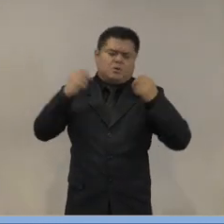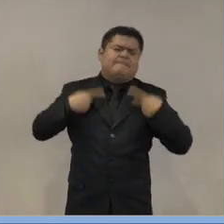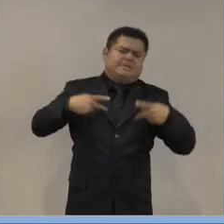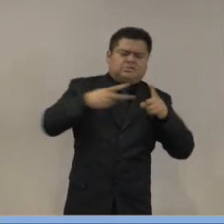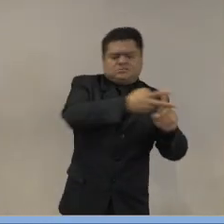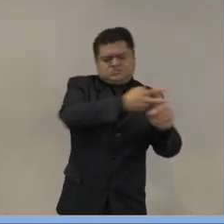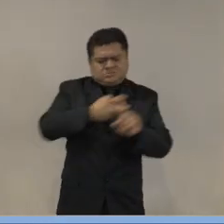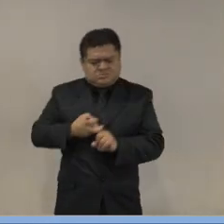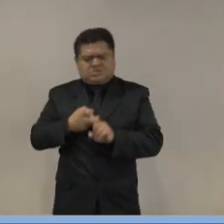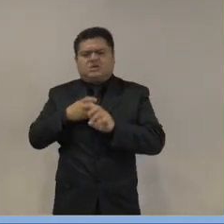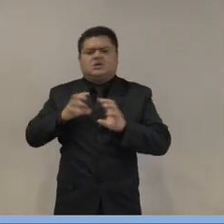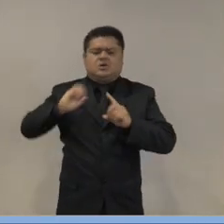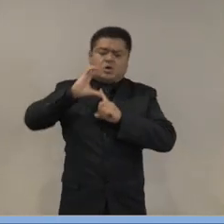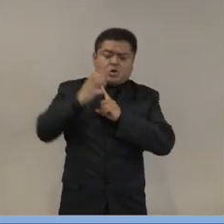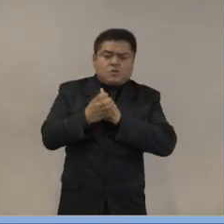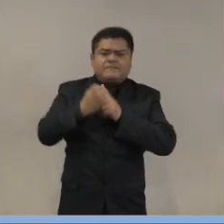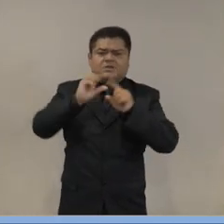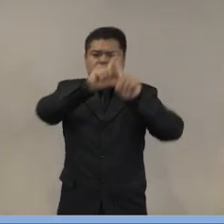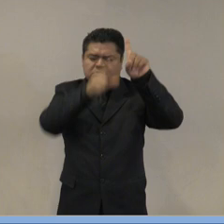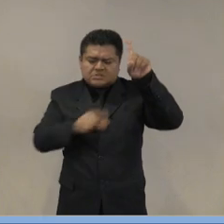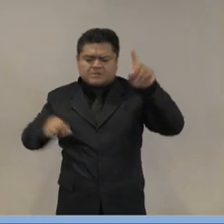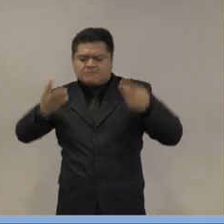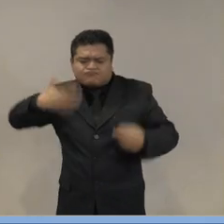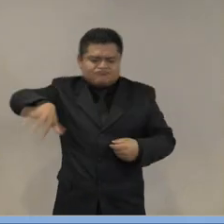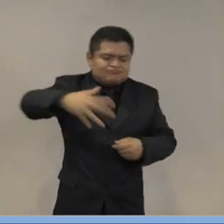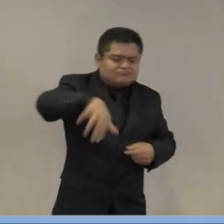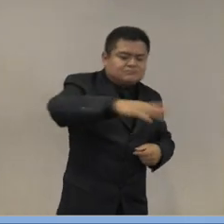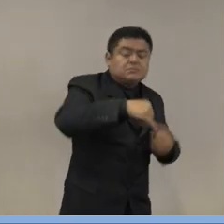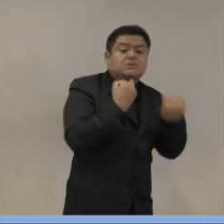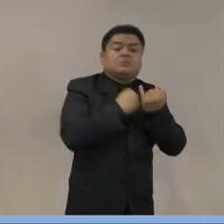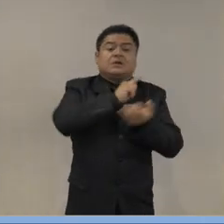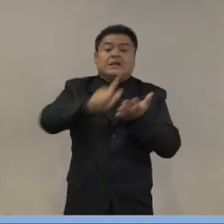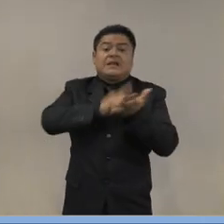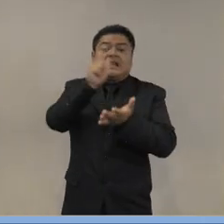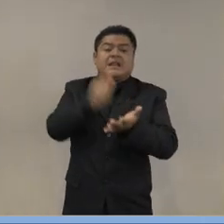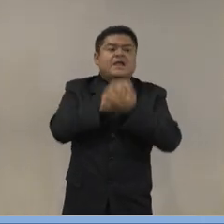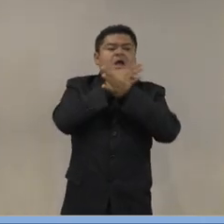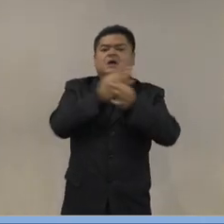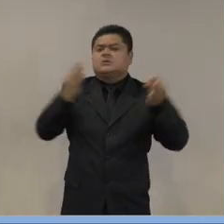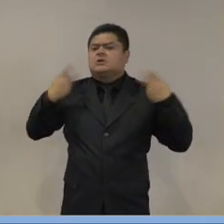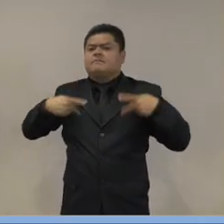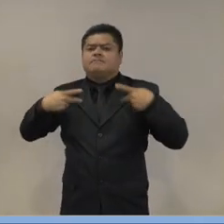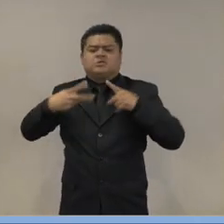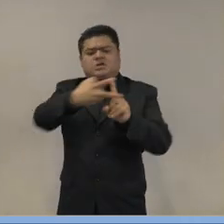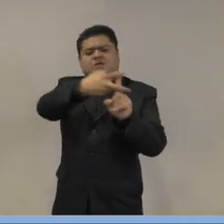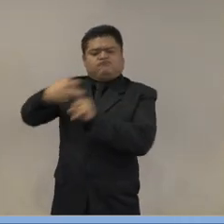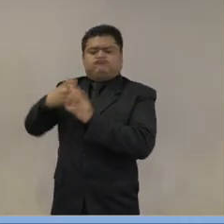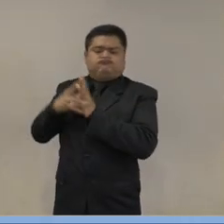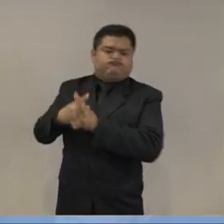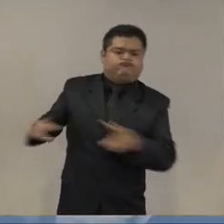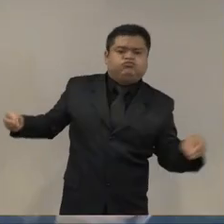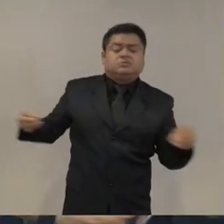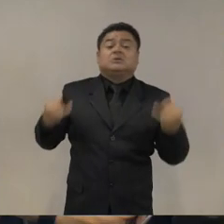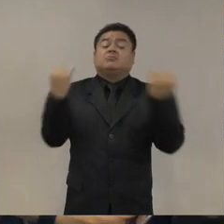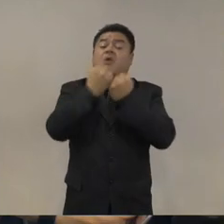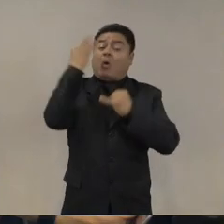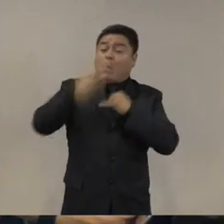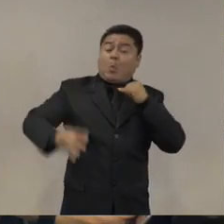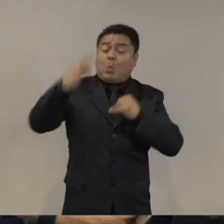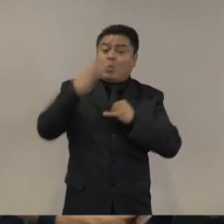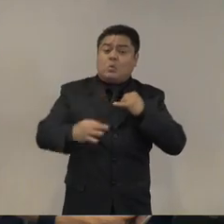una Comisión Nacional de Búsqueda, la Ley de Declaración de Ausencia por Desaparición y lo último, el Registro Nacional de Fosas.